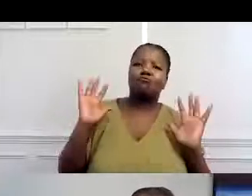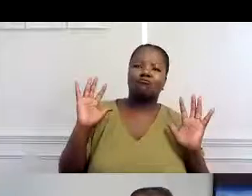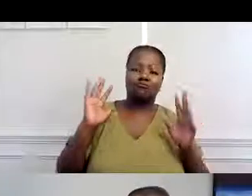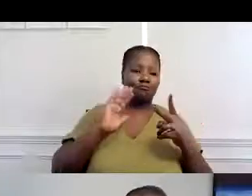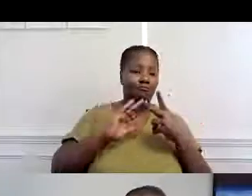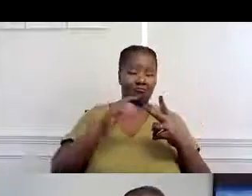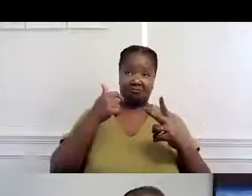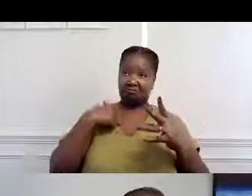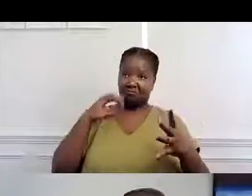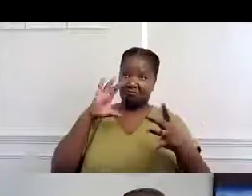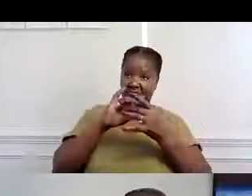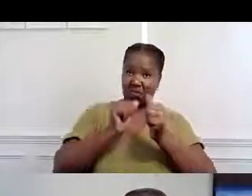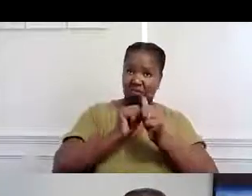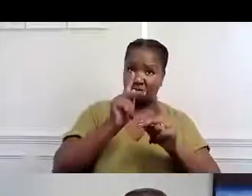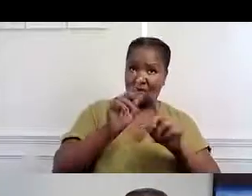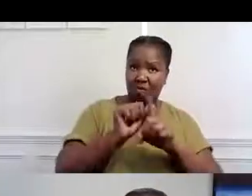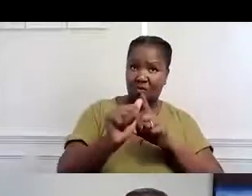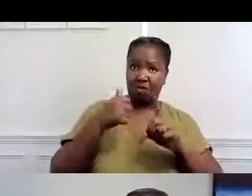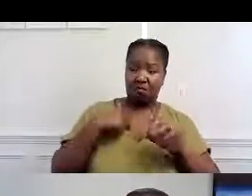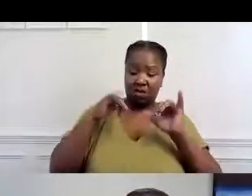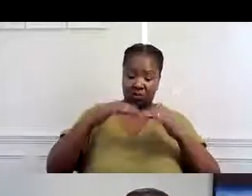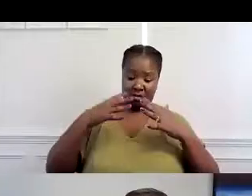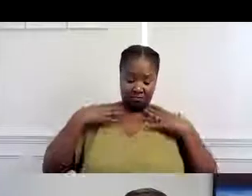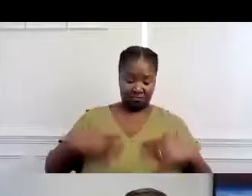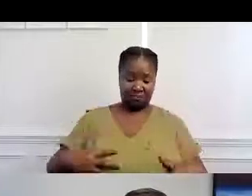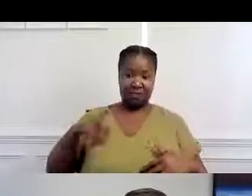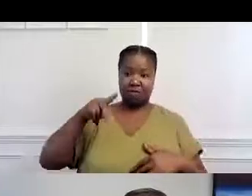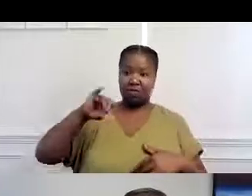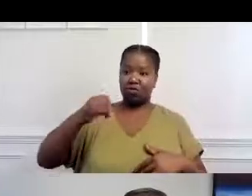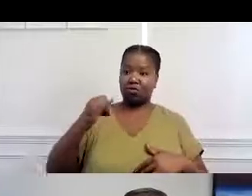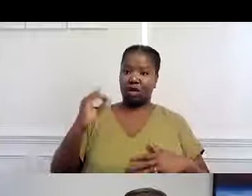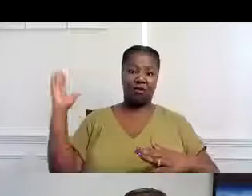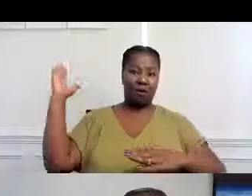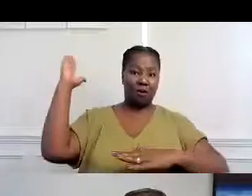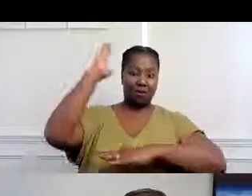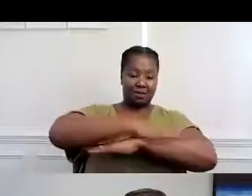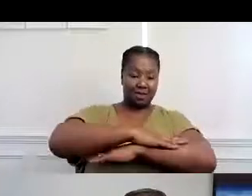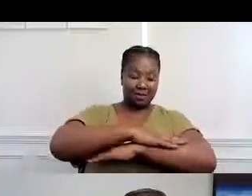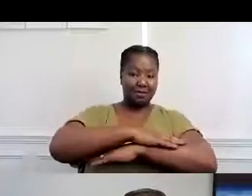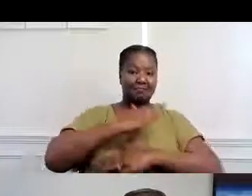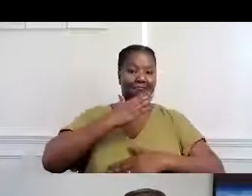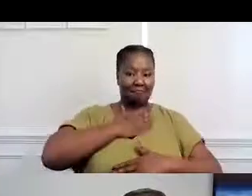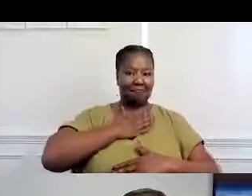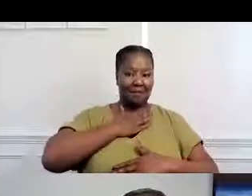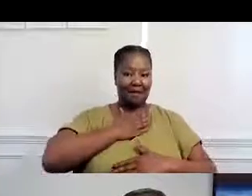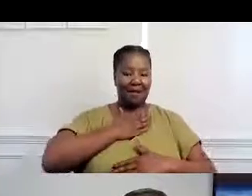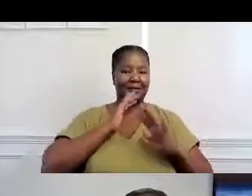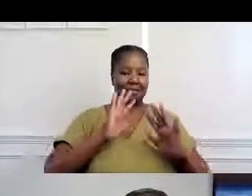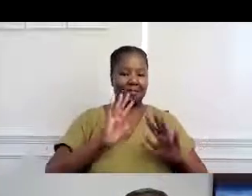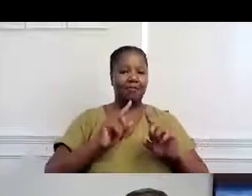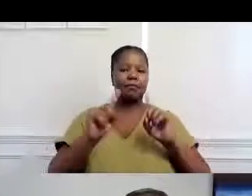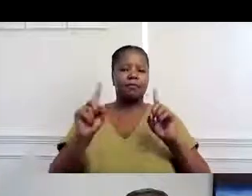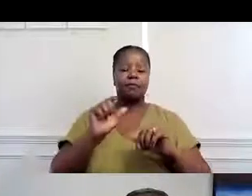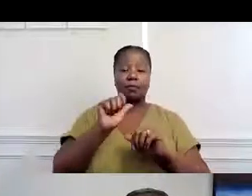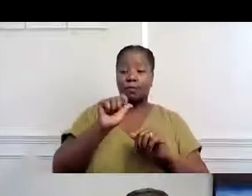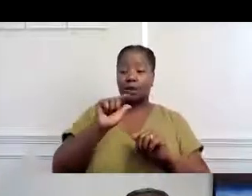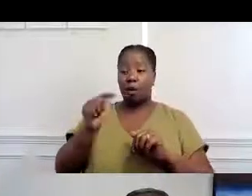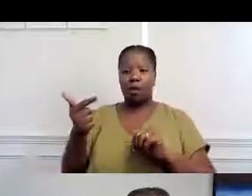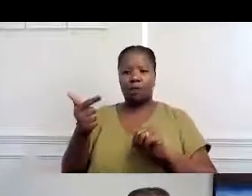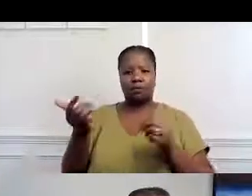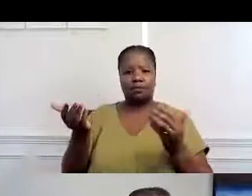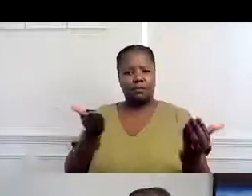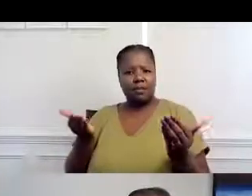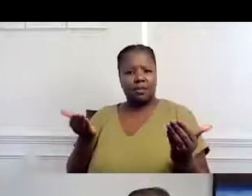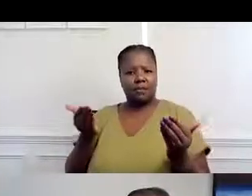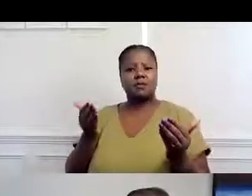hora y decidir si voy a hablar con gente o si voy a matilarme mis pijamas el día entero. Pero